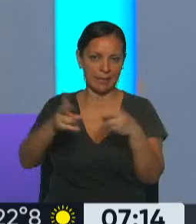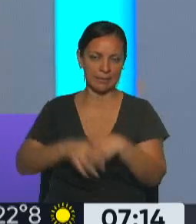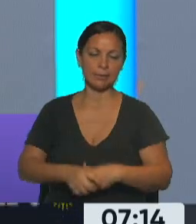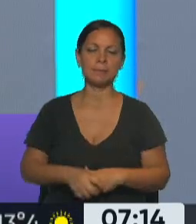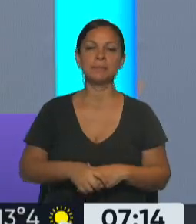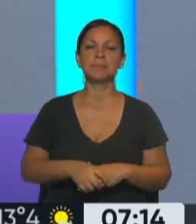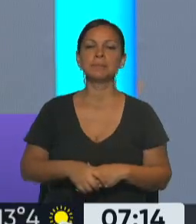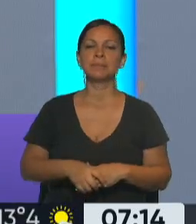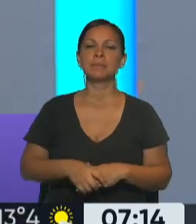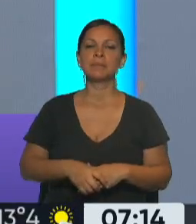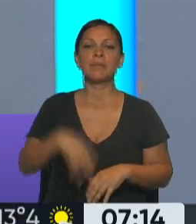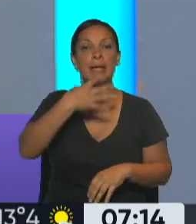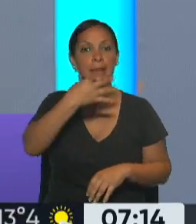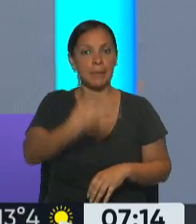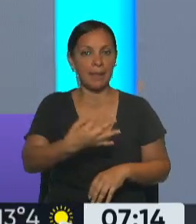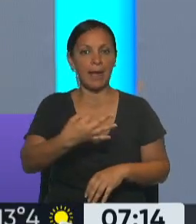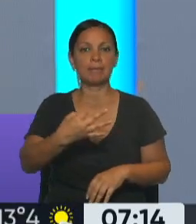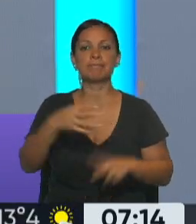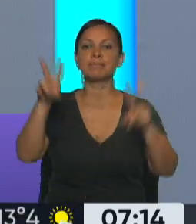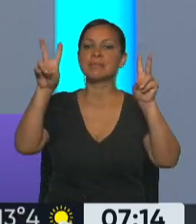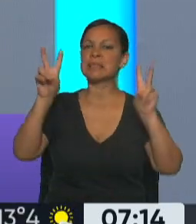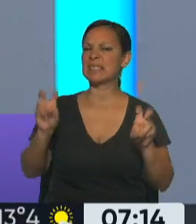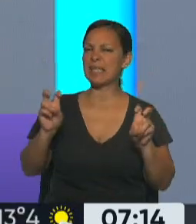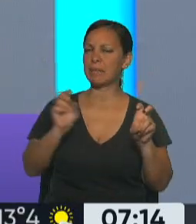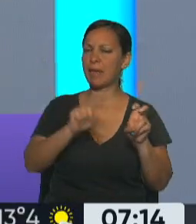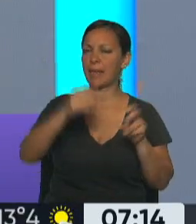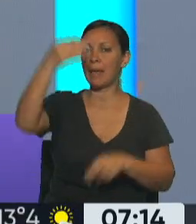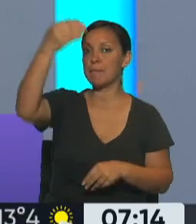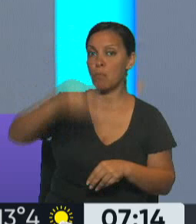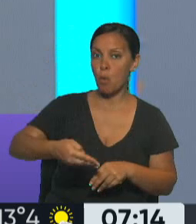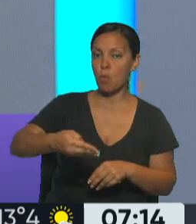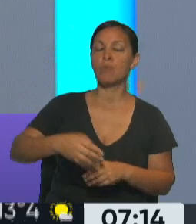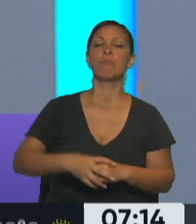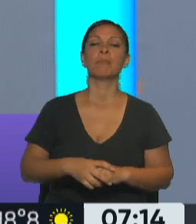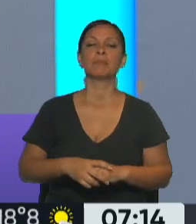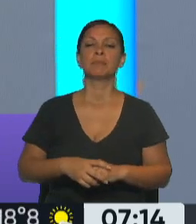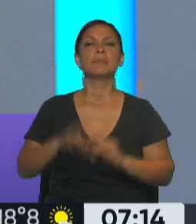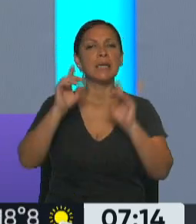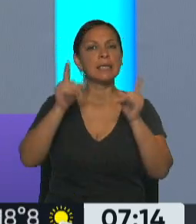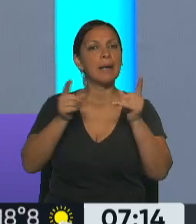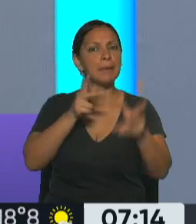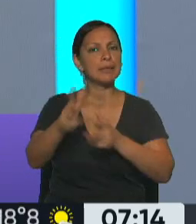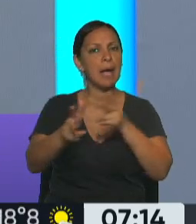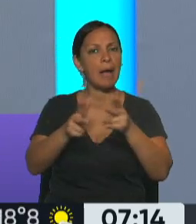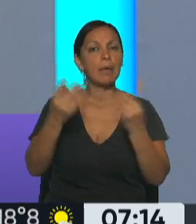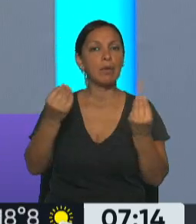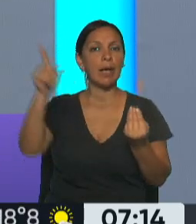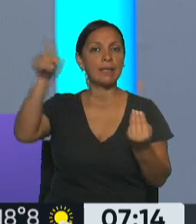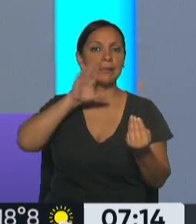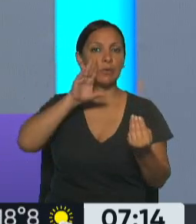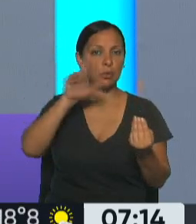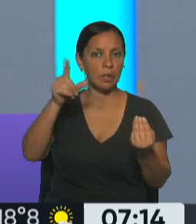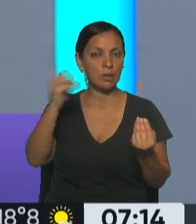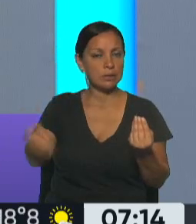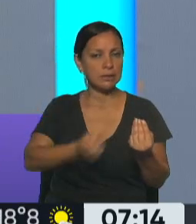exactamente. La verdad es que el tema del muro también está en el centro de la escena porque, bueno, los Estados Unidos están tratando